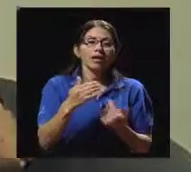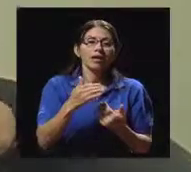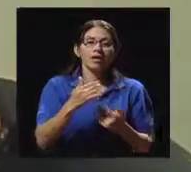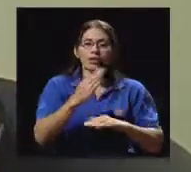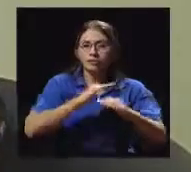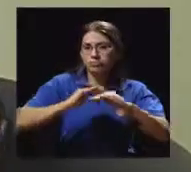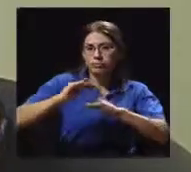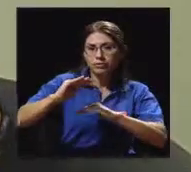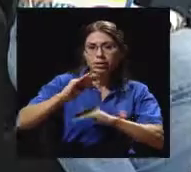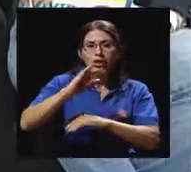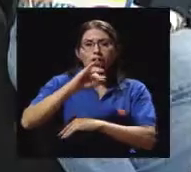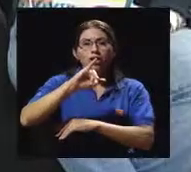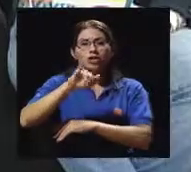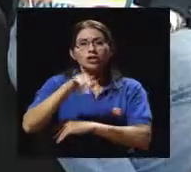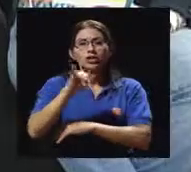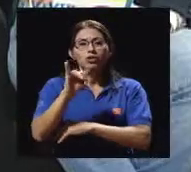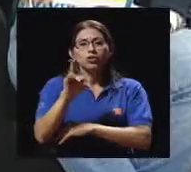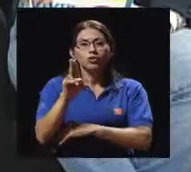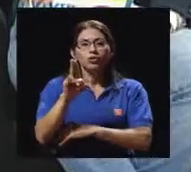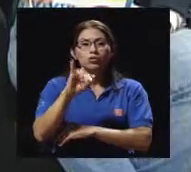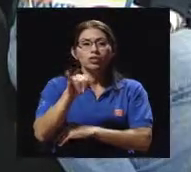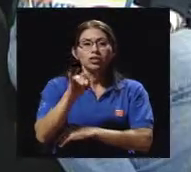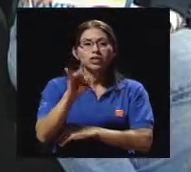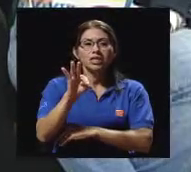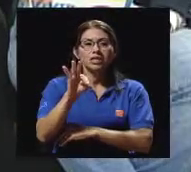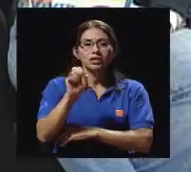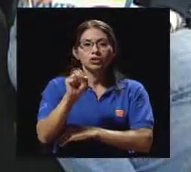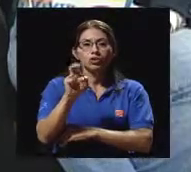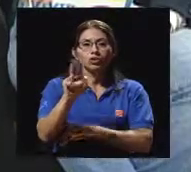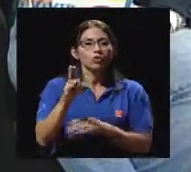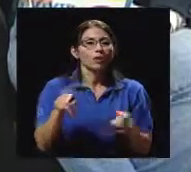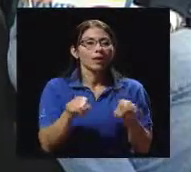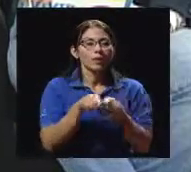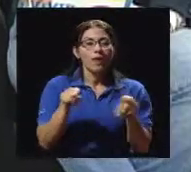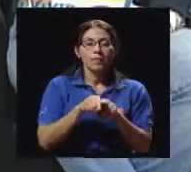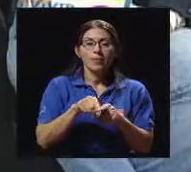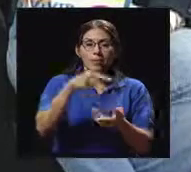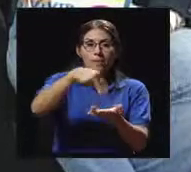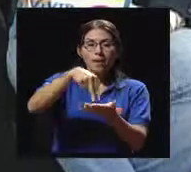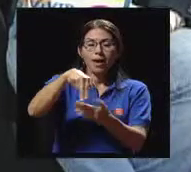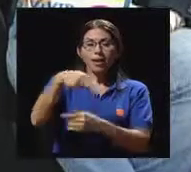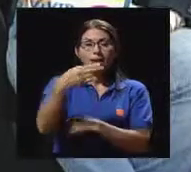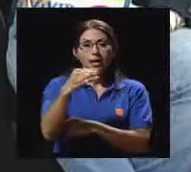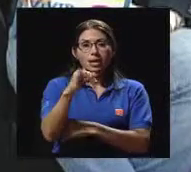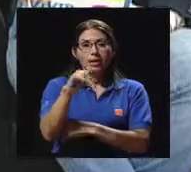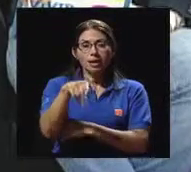taekwondo, hip-hop, bailes populares.